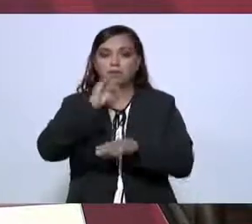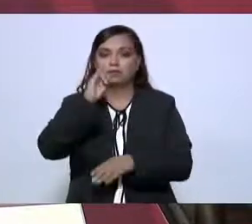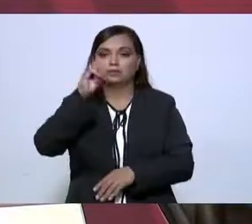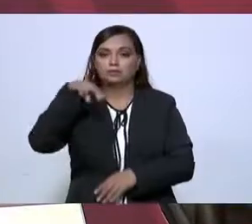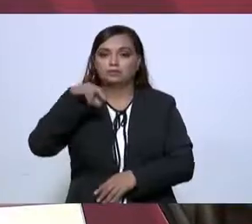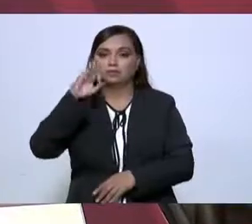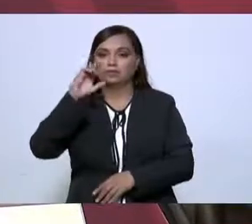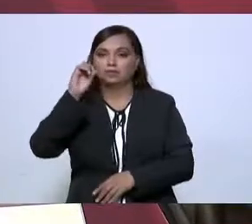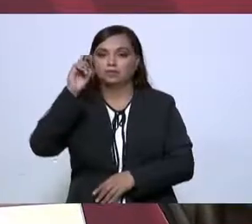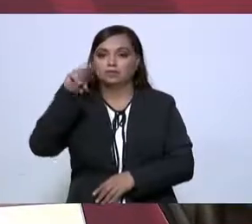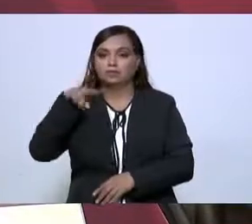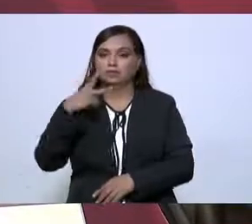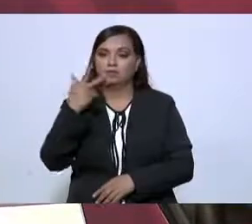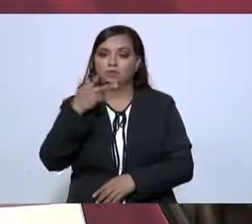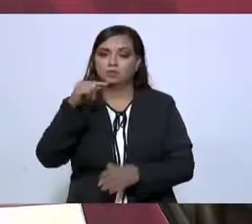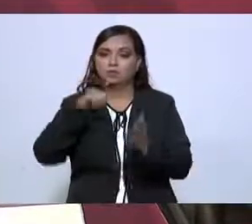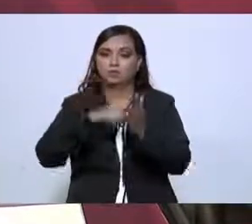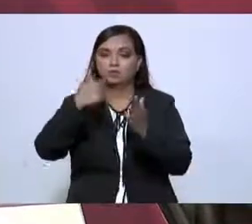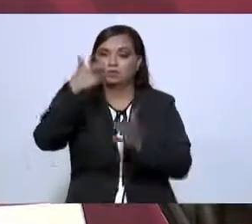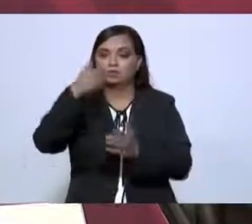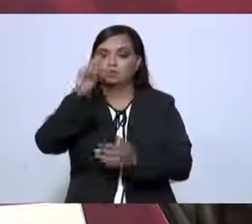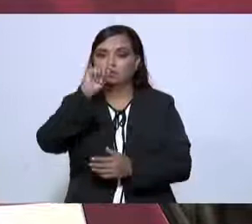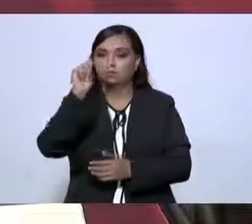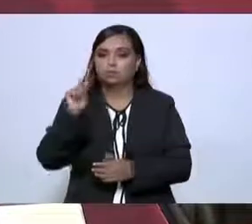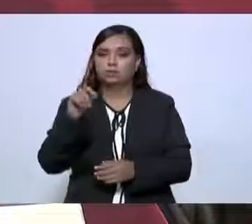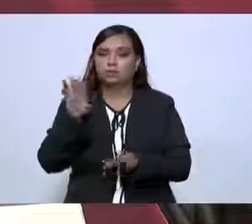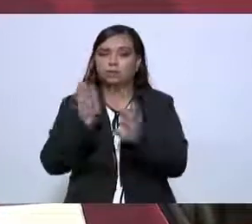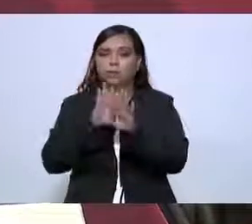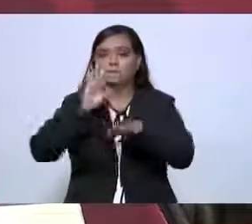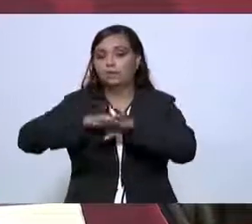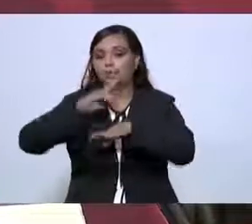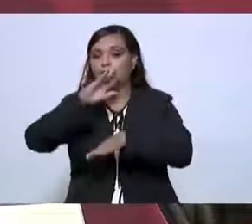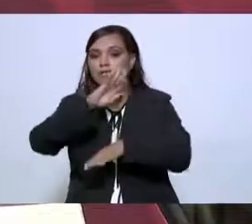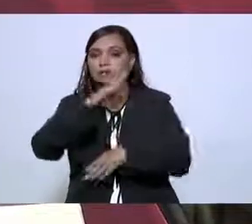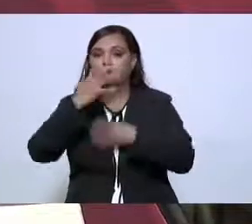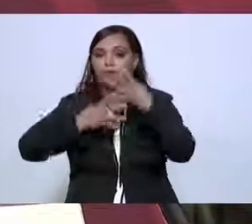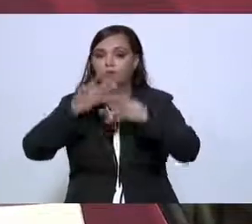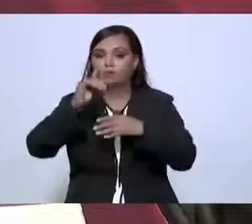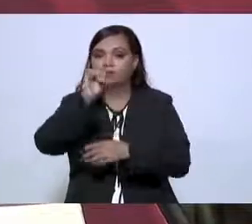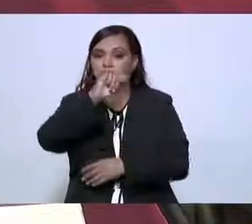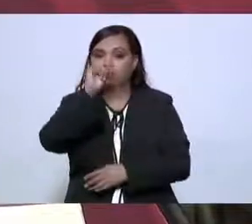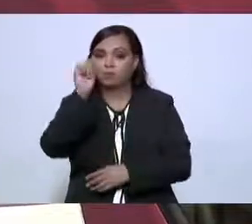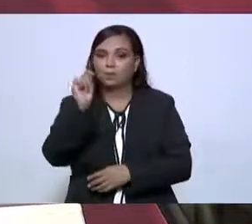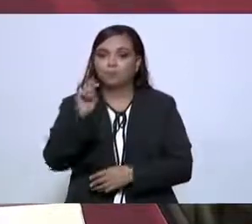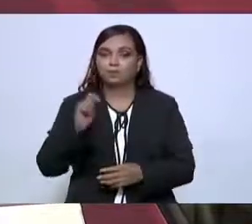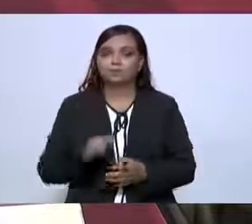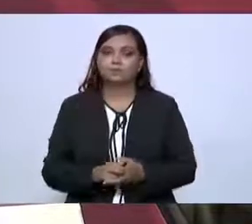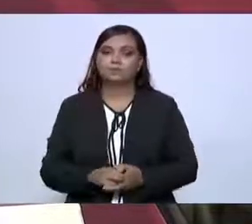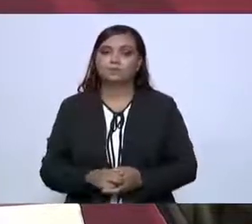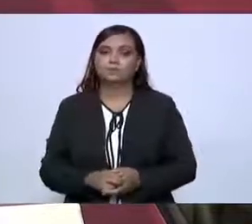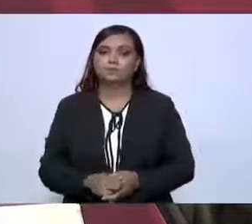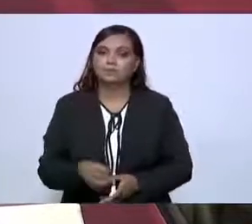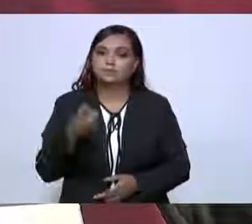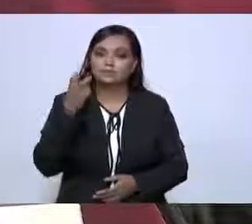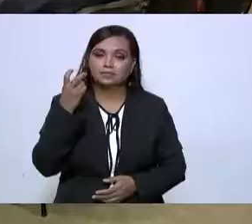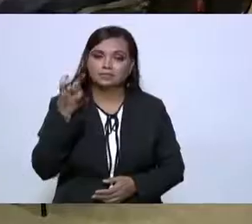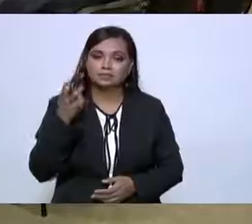de 8.7, sino de 14 por ciento. Y eso